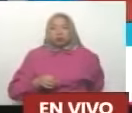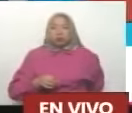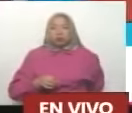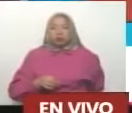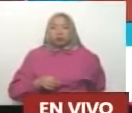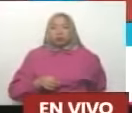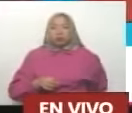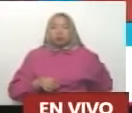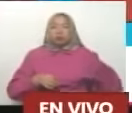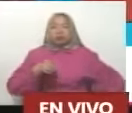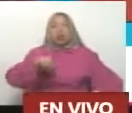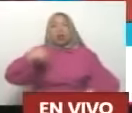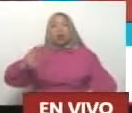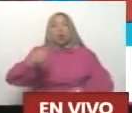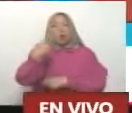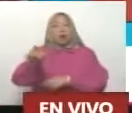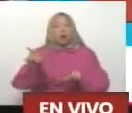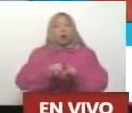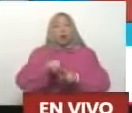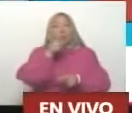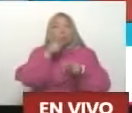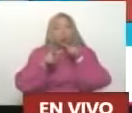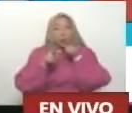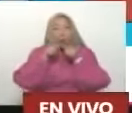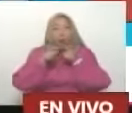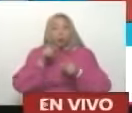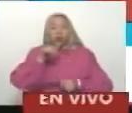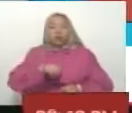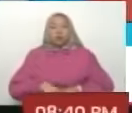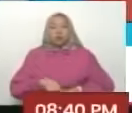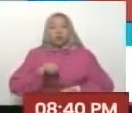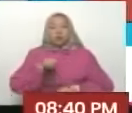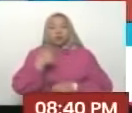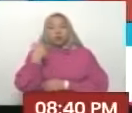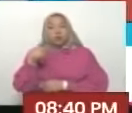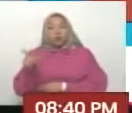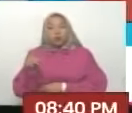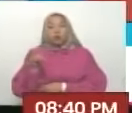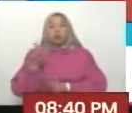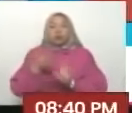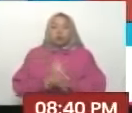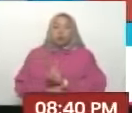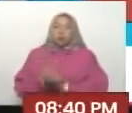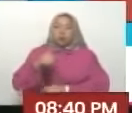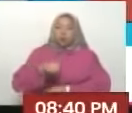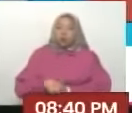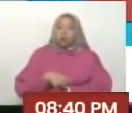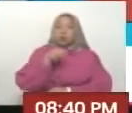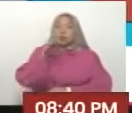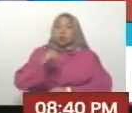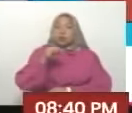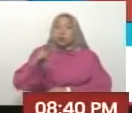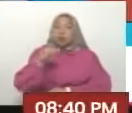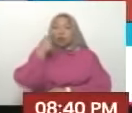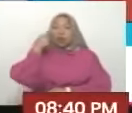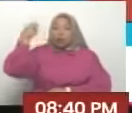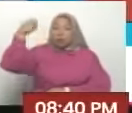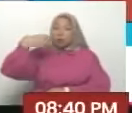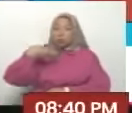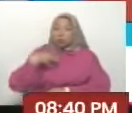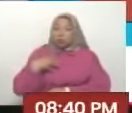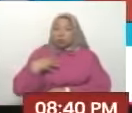Igualmente el nivel De eficiencia Aquí le explicaban Lo de la Dolorita Que es la parroquia La primera parroquia Donde está 100% iluminada